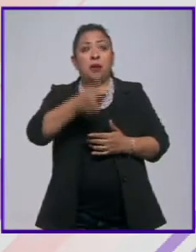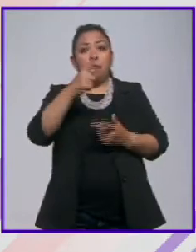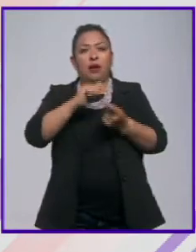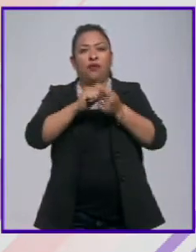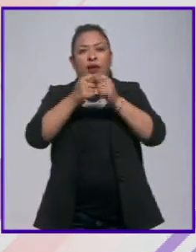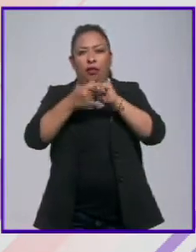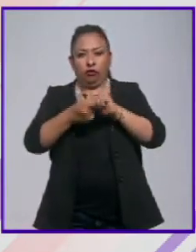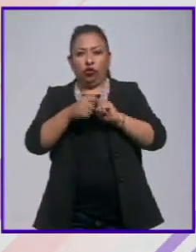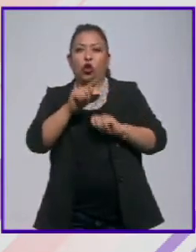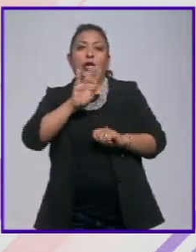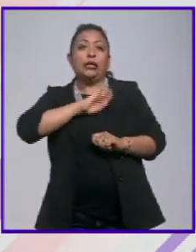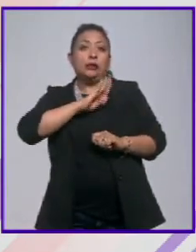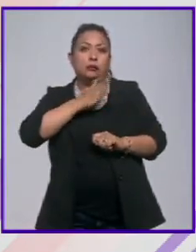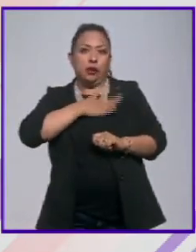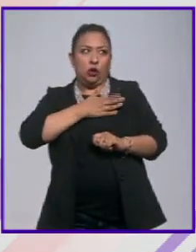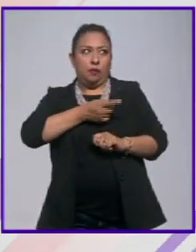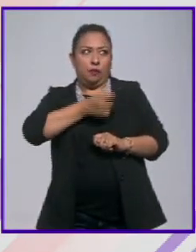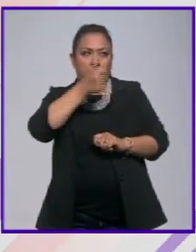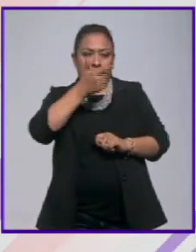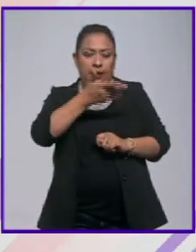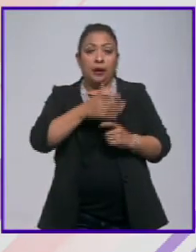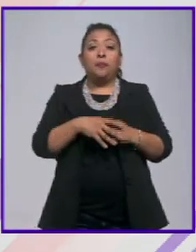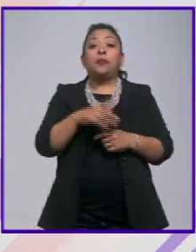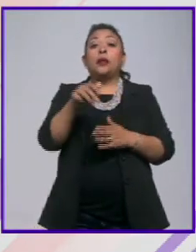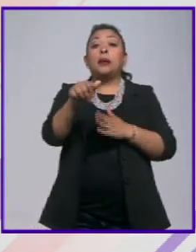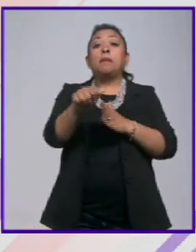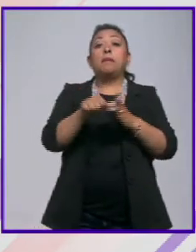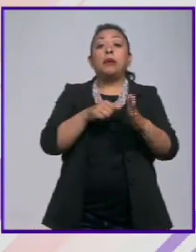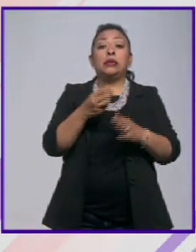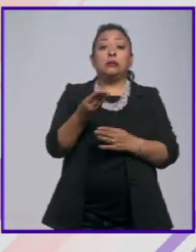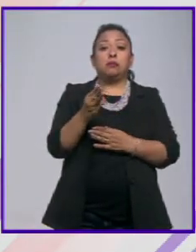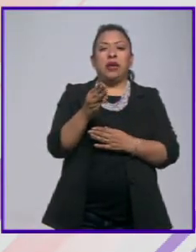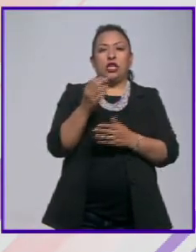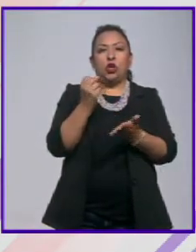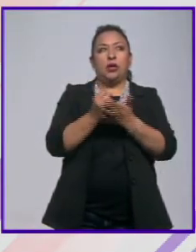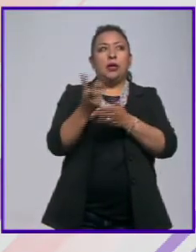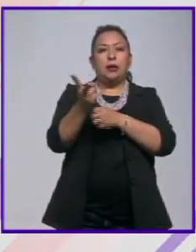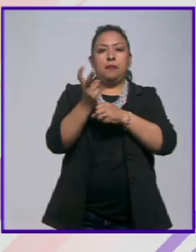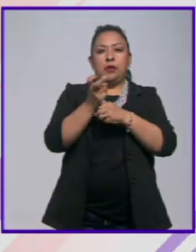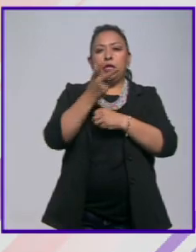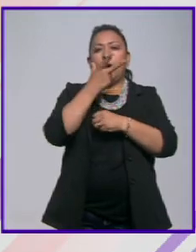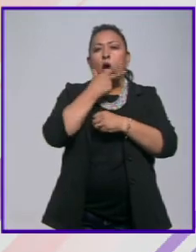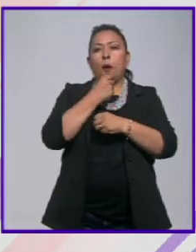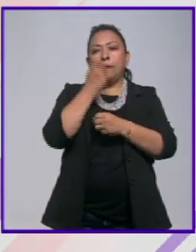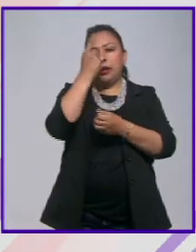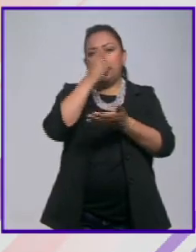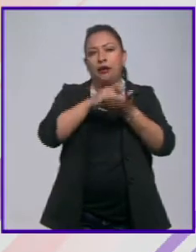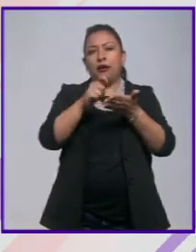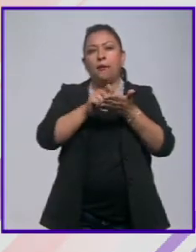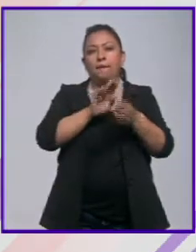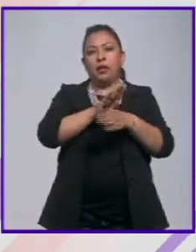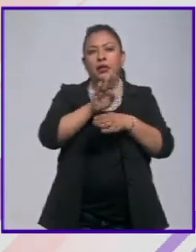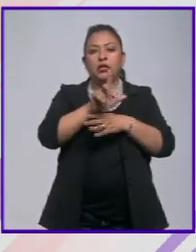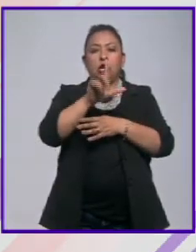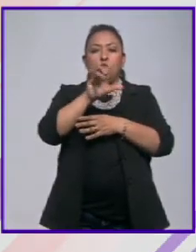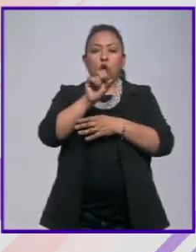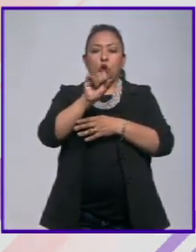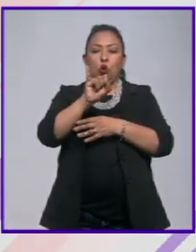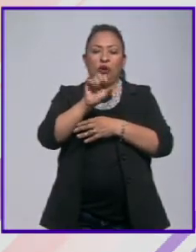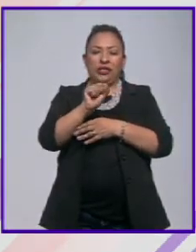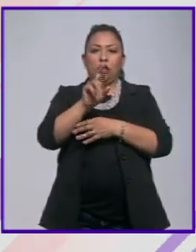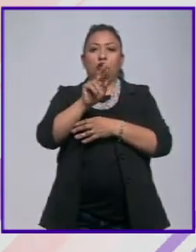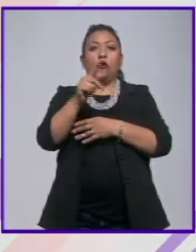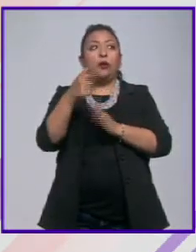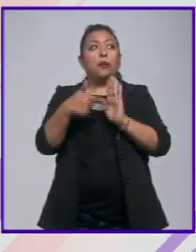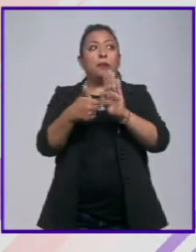traducción al español para el mes de mayo la editorial invitará al escritor brasileño Luis Rufato a que presente